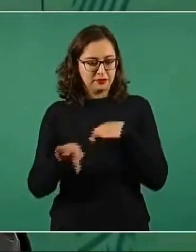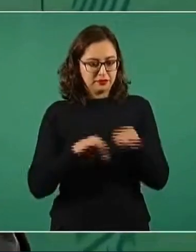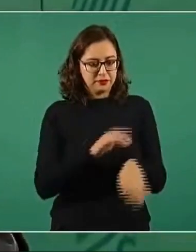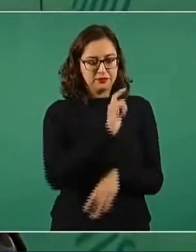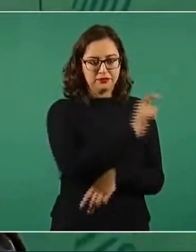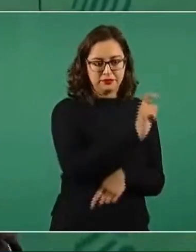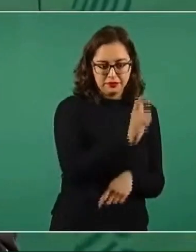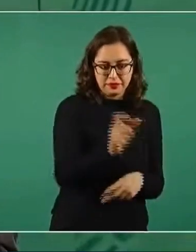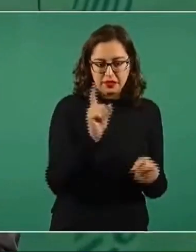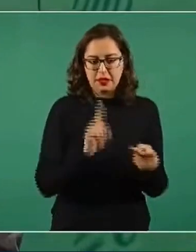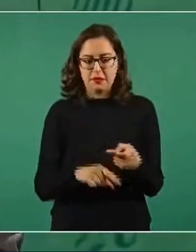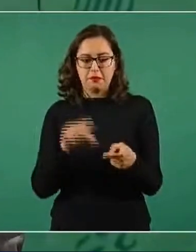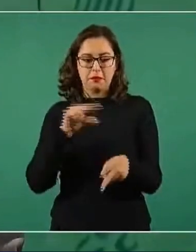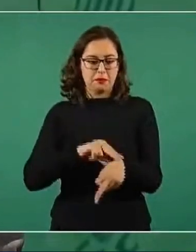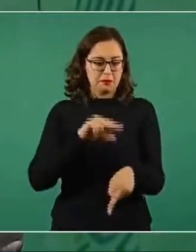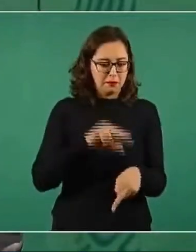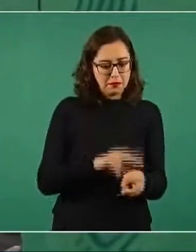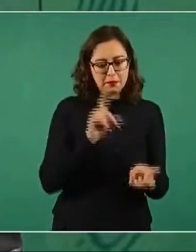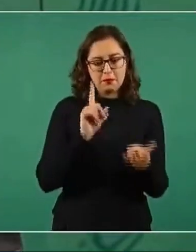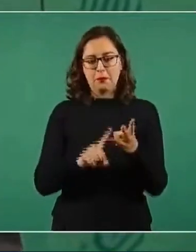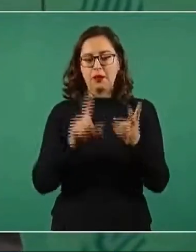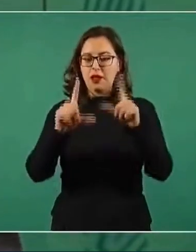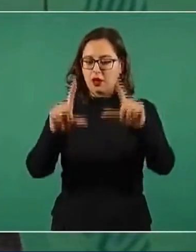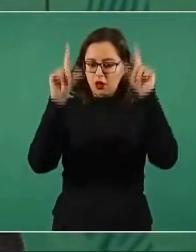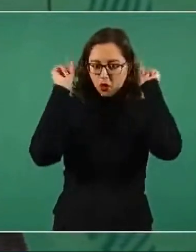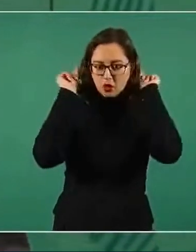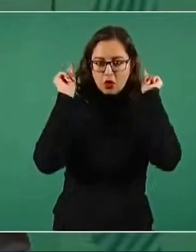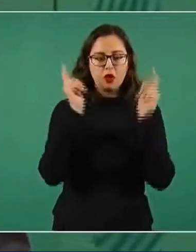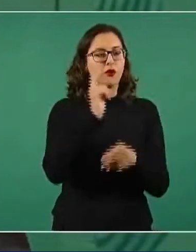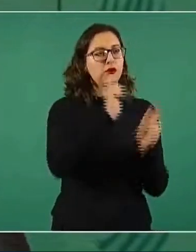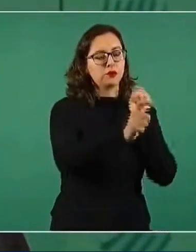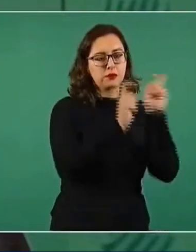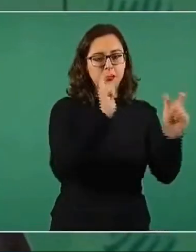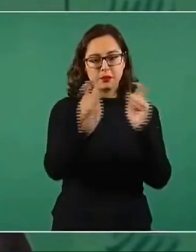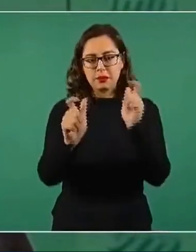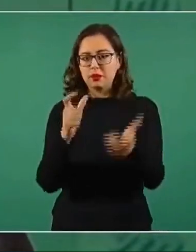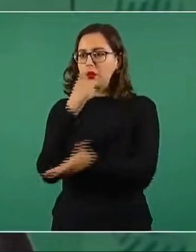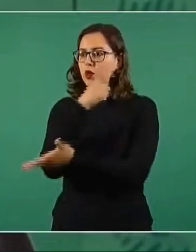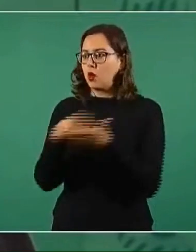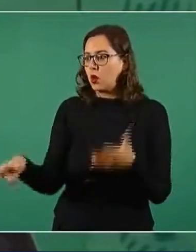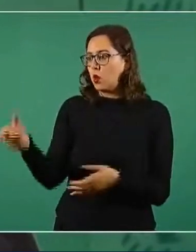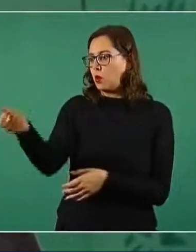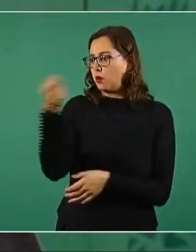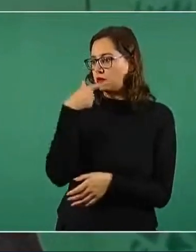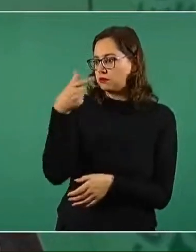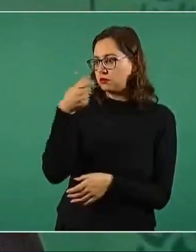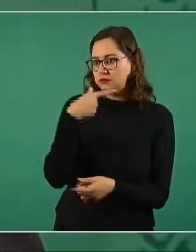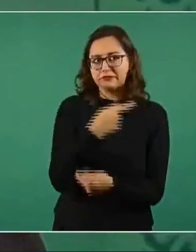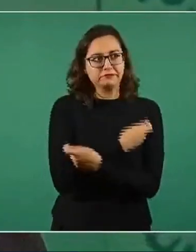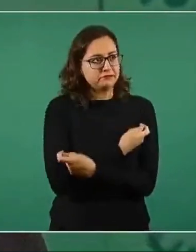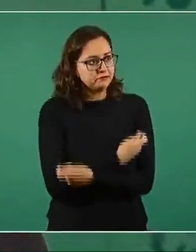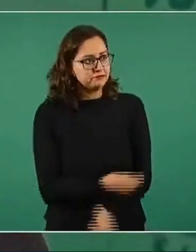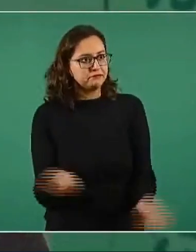médicos, para pagar a las enfermeras, para que haya medicinas gratuitas,